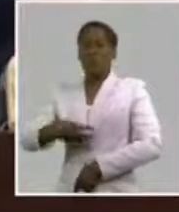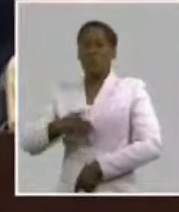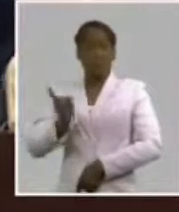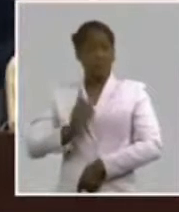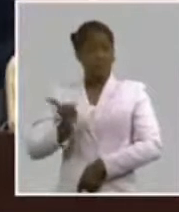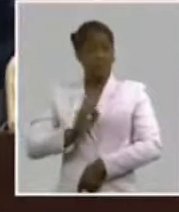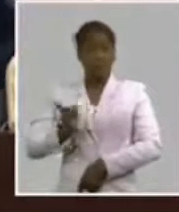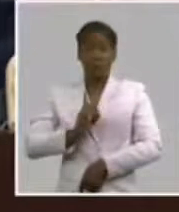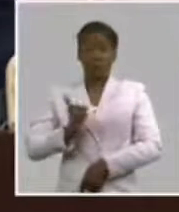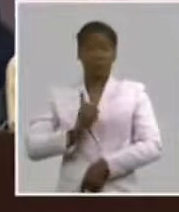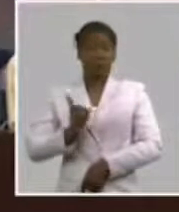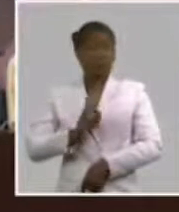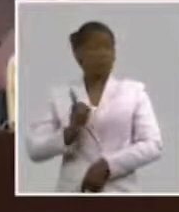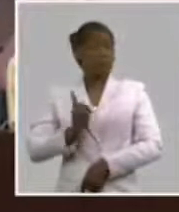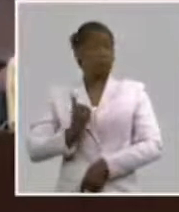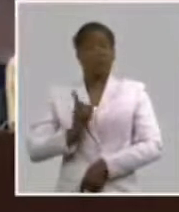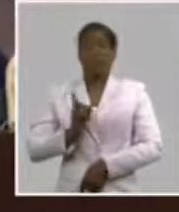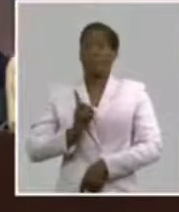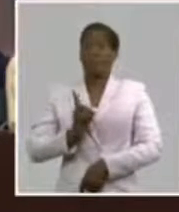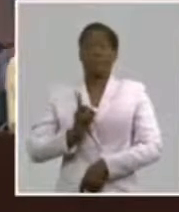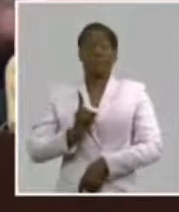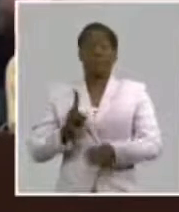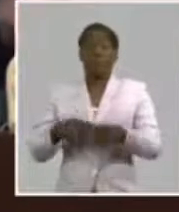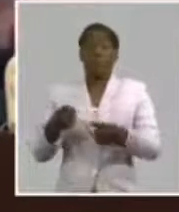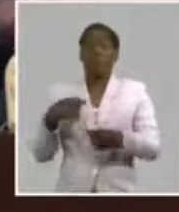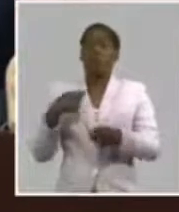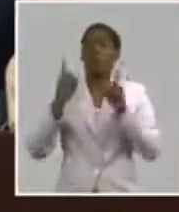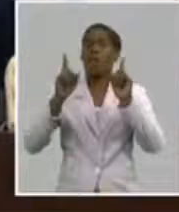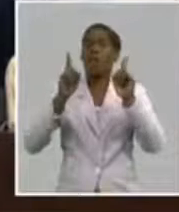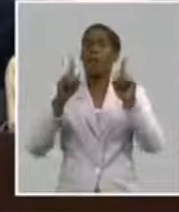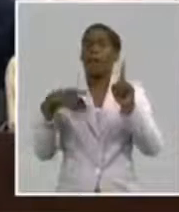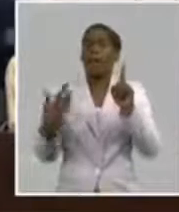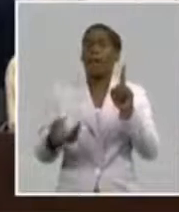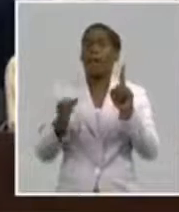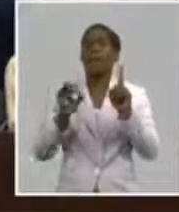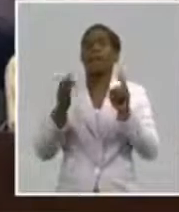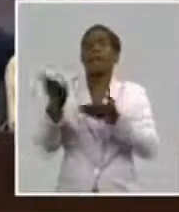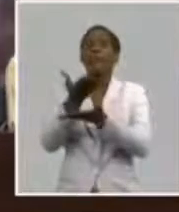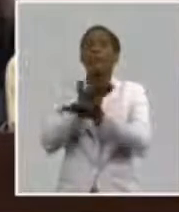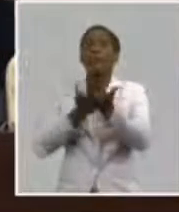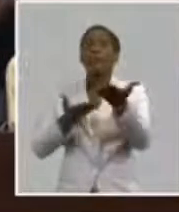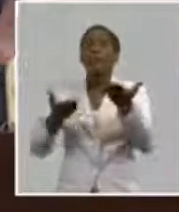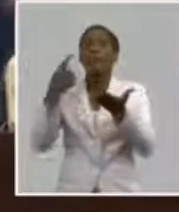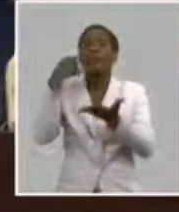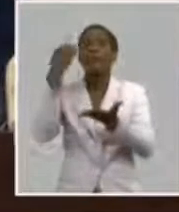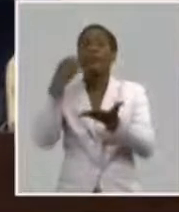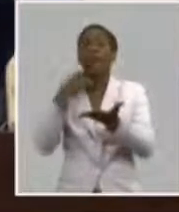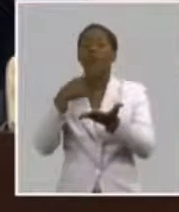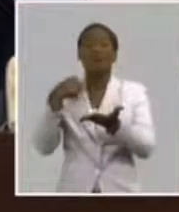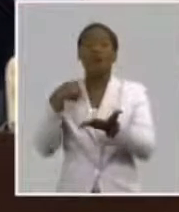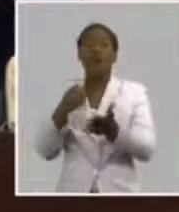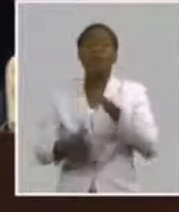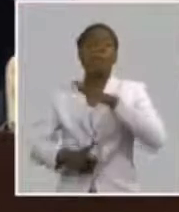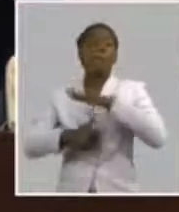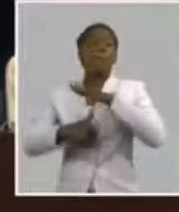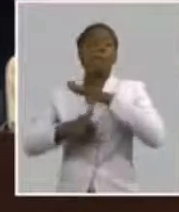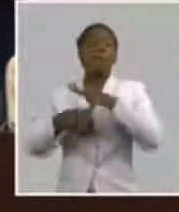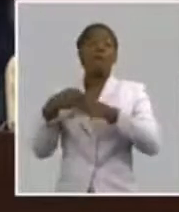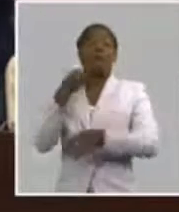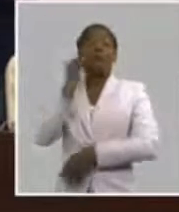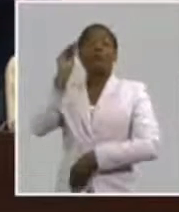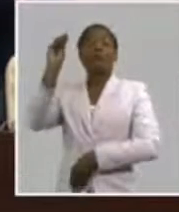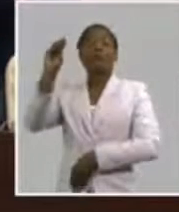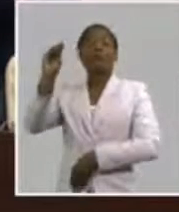lo que tú quieres que te digan? O tú los estás llamando realmente para enriquecer, para poder hacer consenso, para poder analizar con